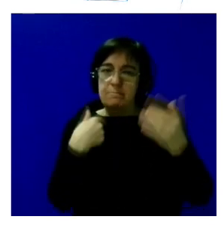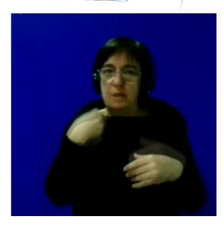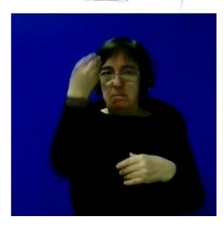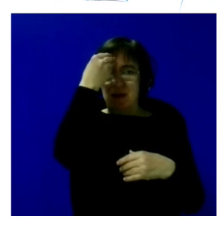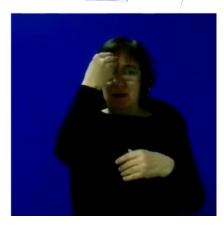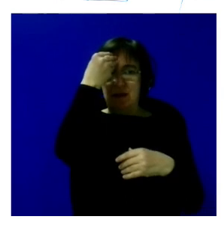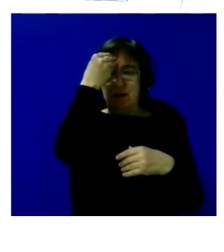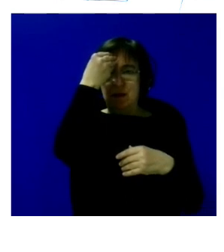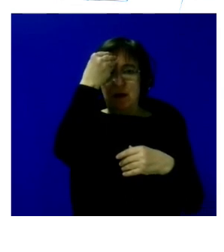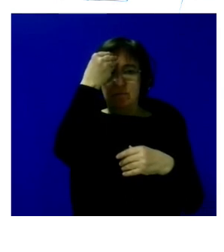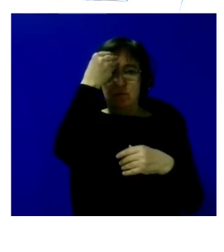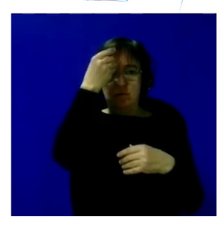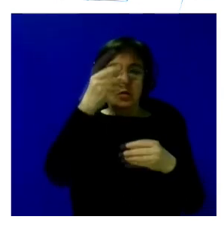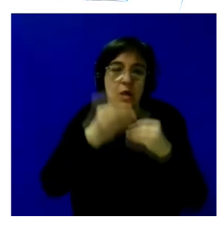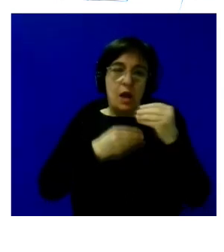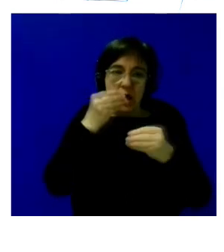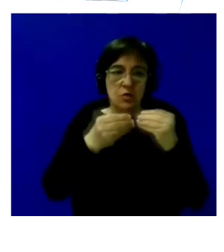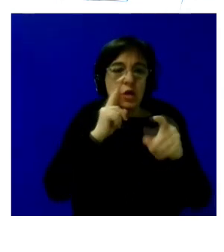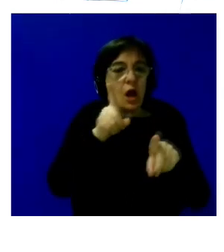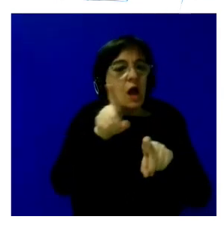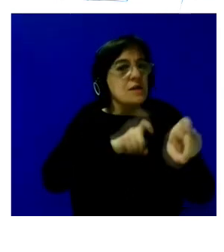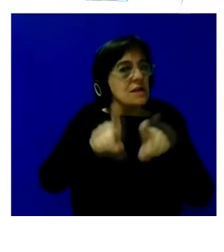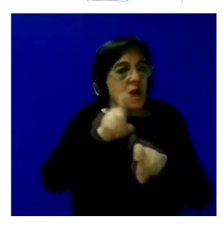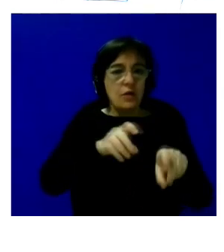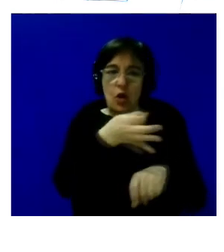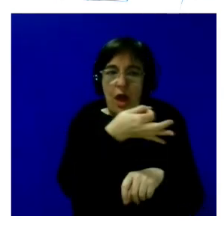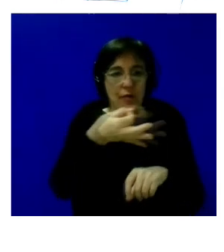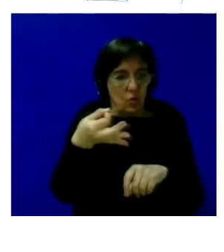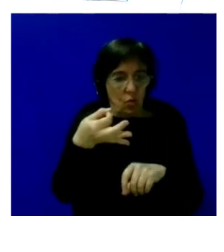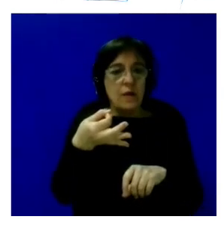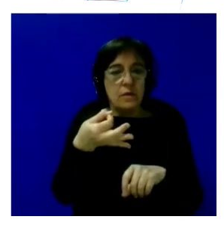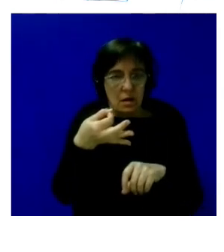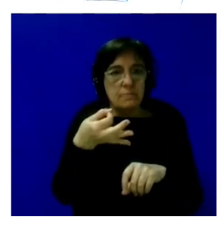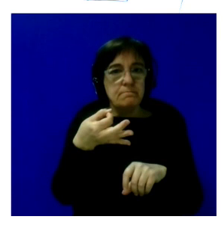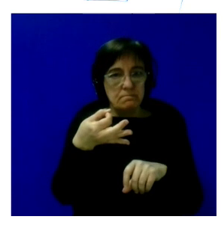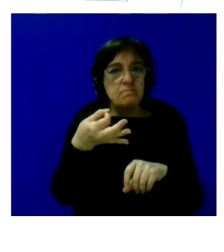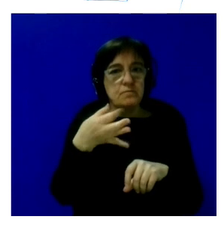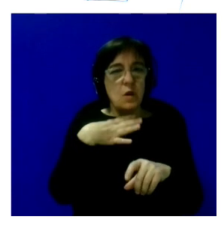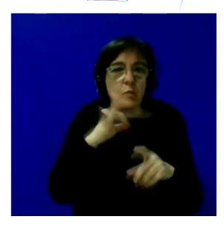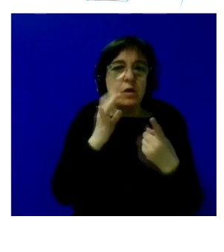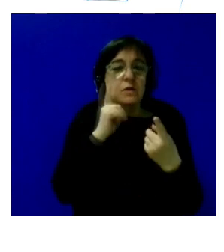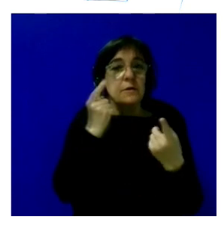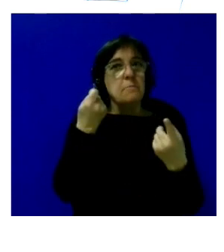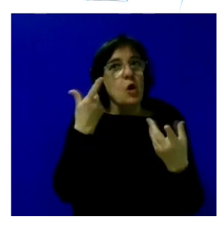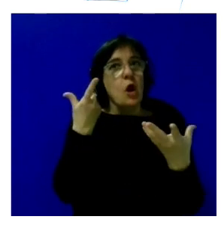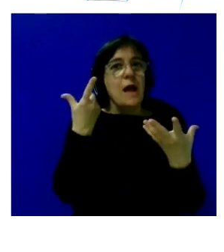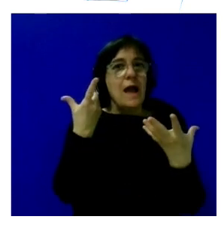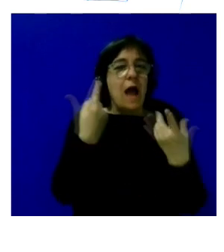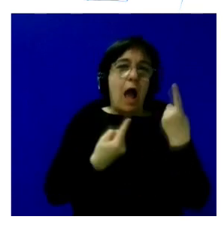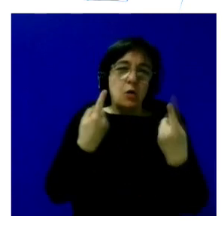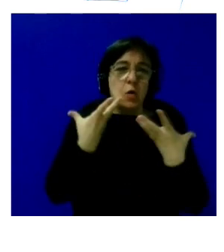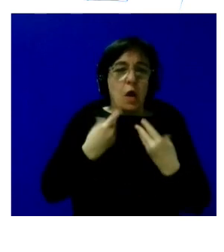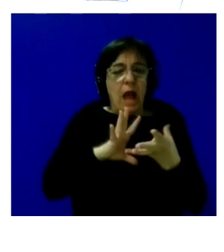se ha hecho una selección adecuada que ha podido haber cierta frustración pero se han ido